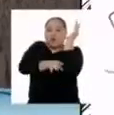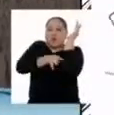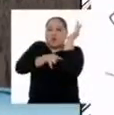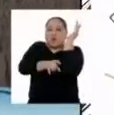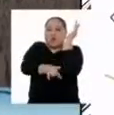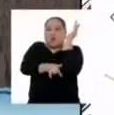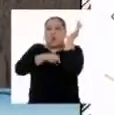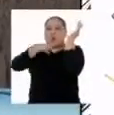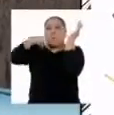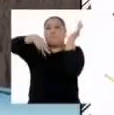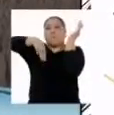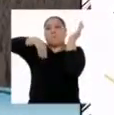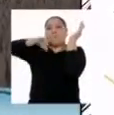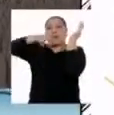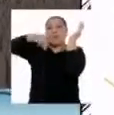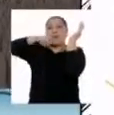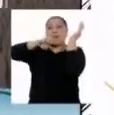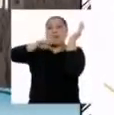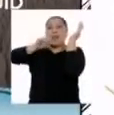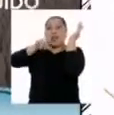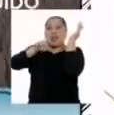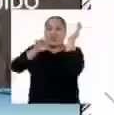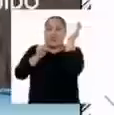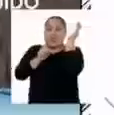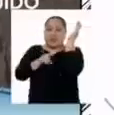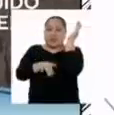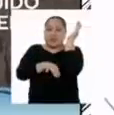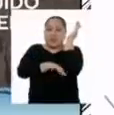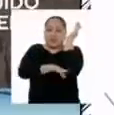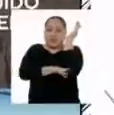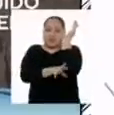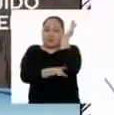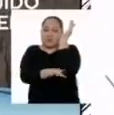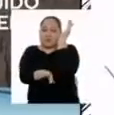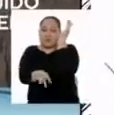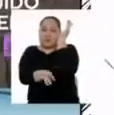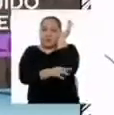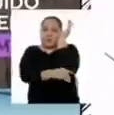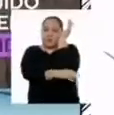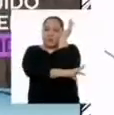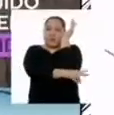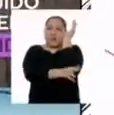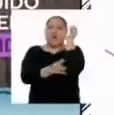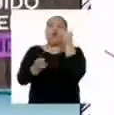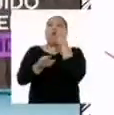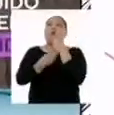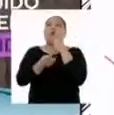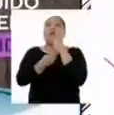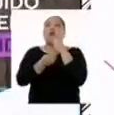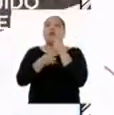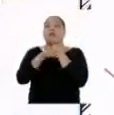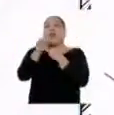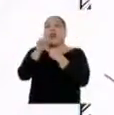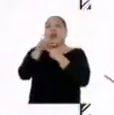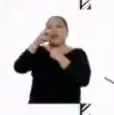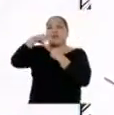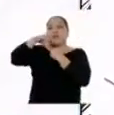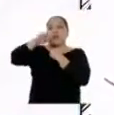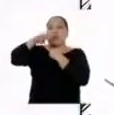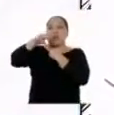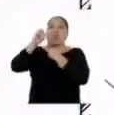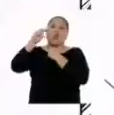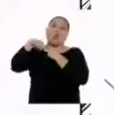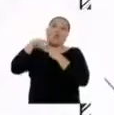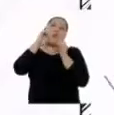planta, y en casos muy especiales sirven de tejido de reserva para guardar almidón. Este es el